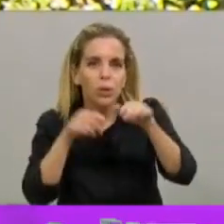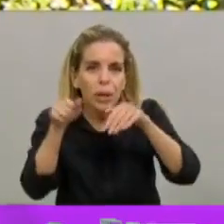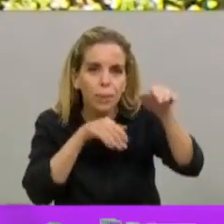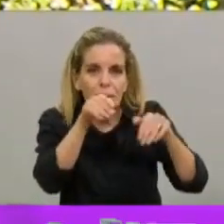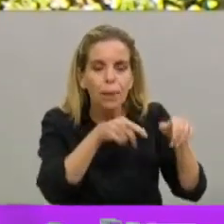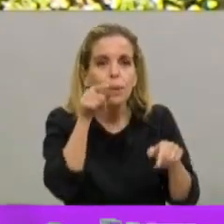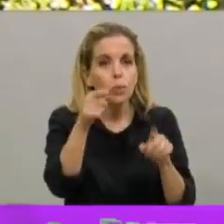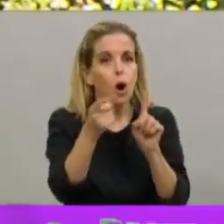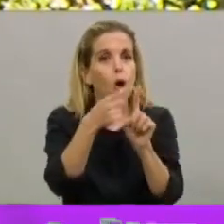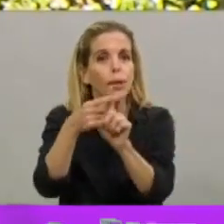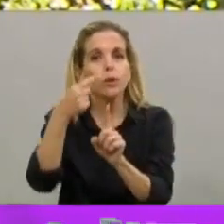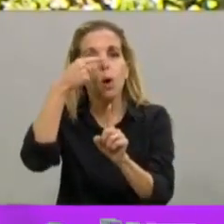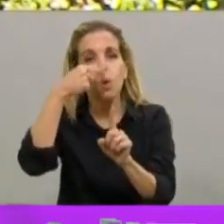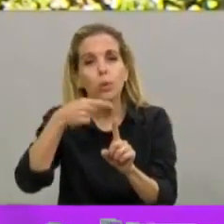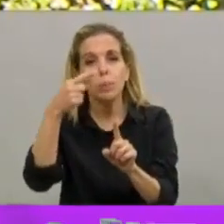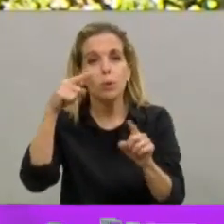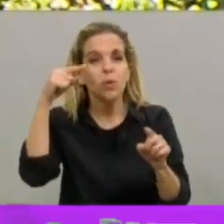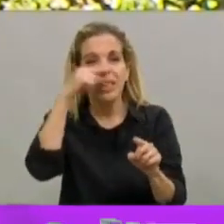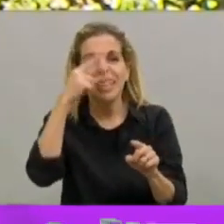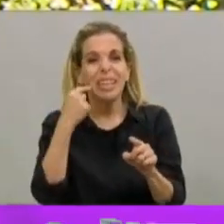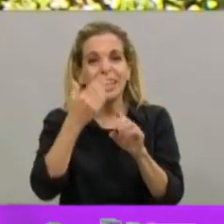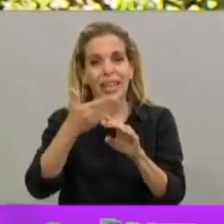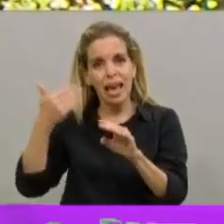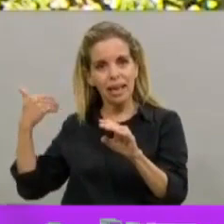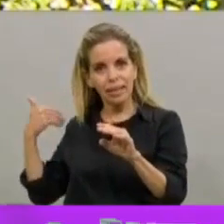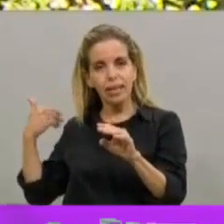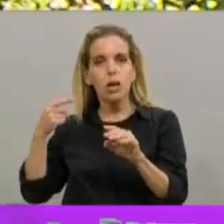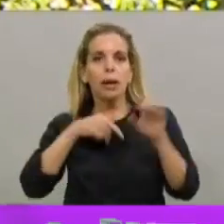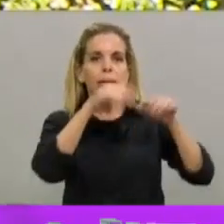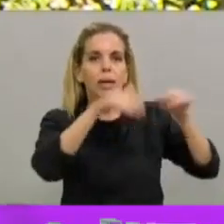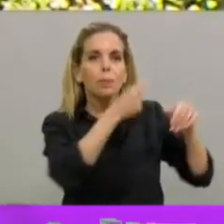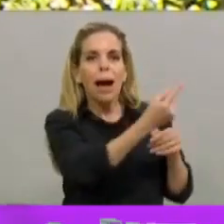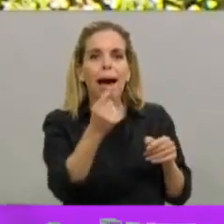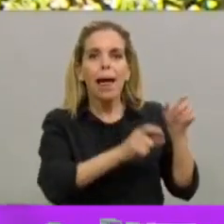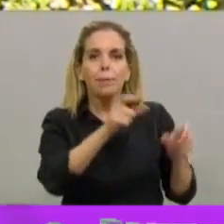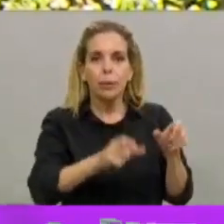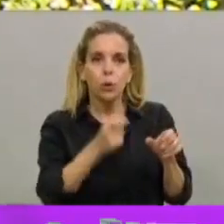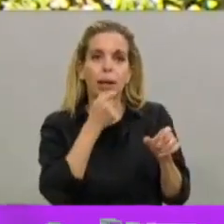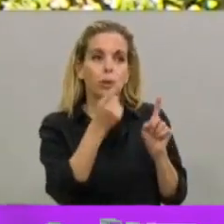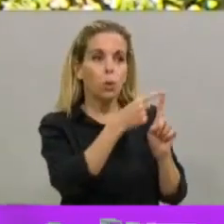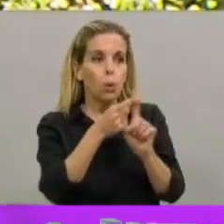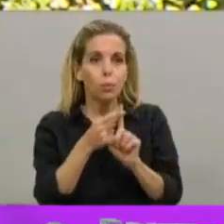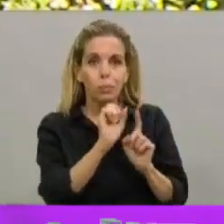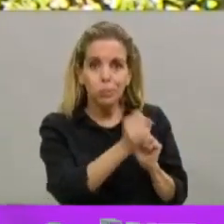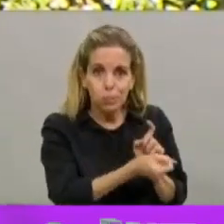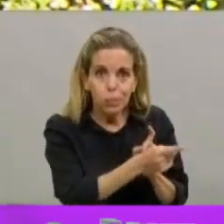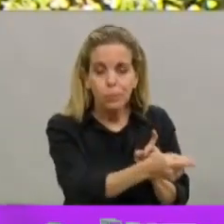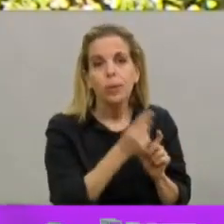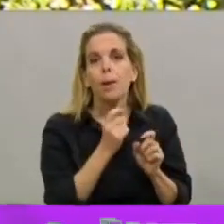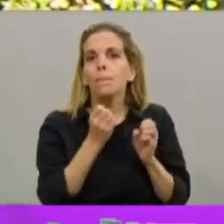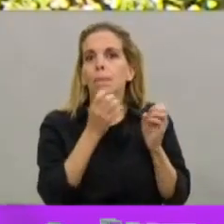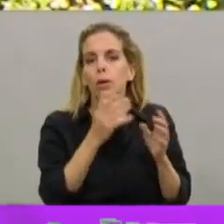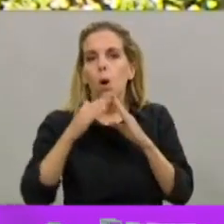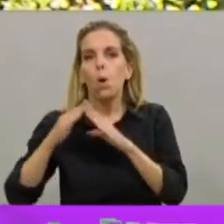quiénes tuvieron síntomas, se los testea, y en caso de estar contagiados, se los aísla. Estamos convencidos que es el